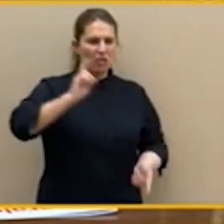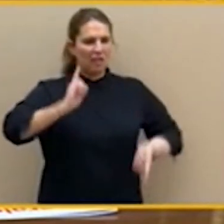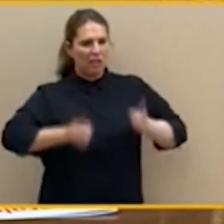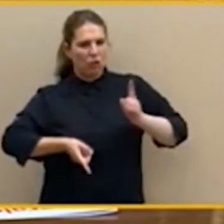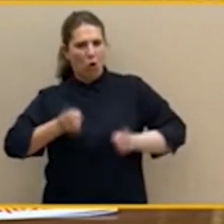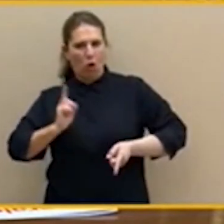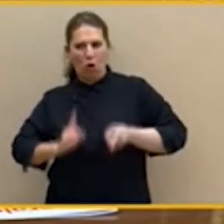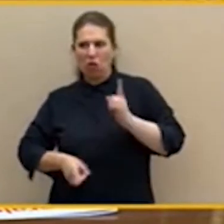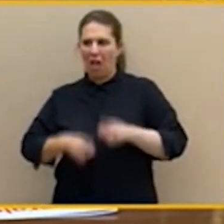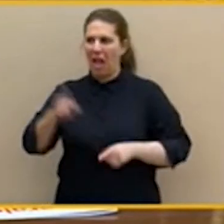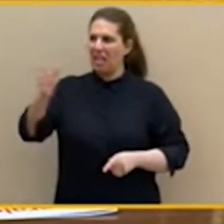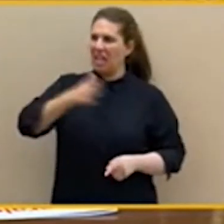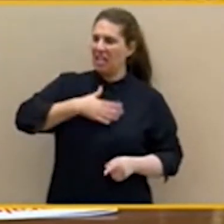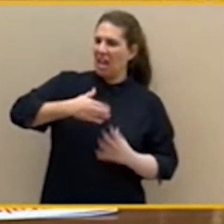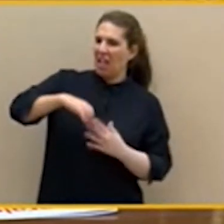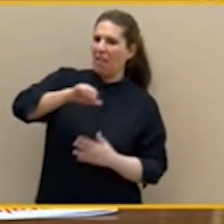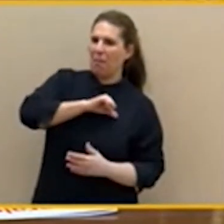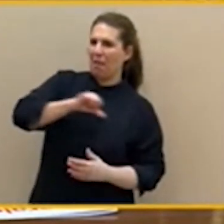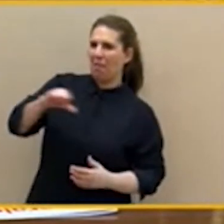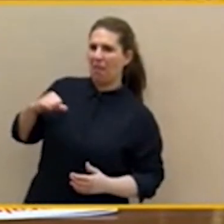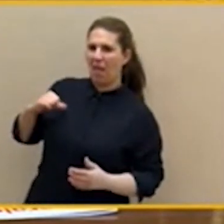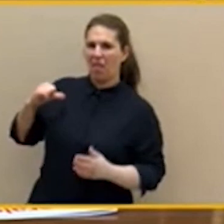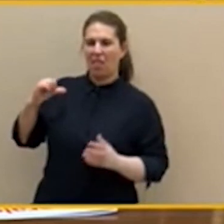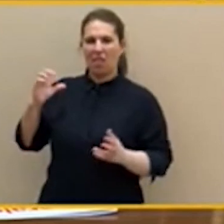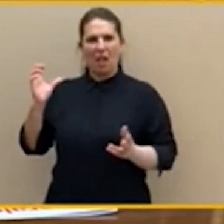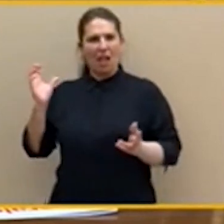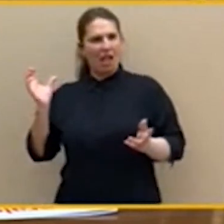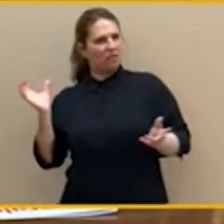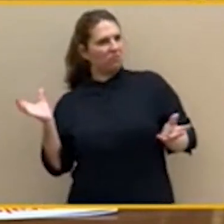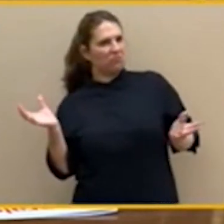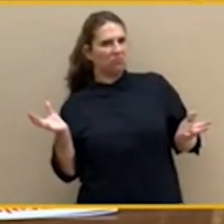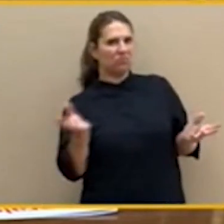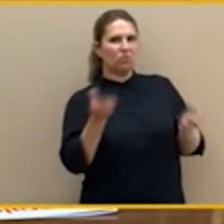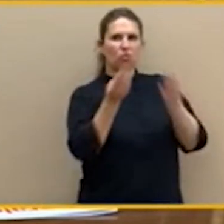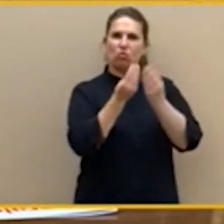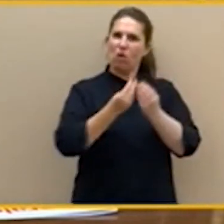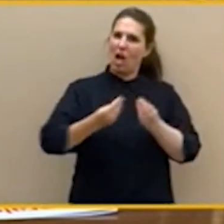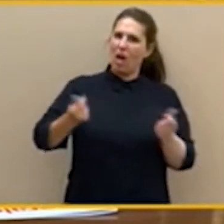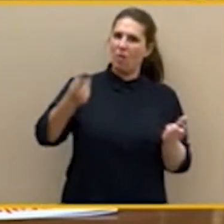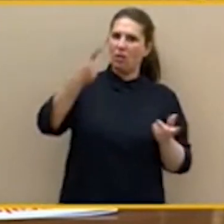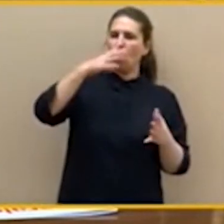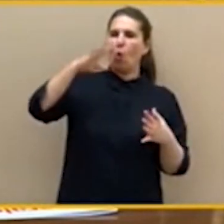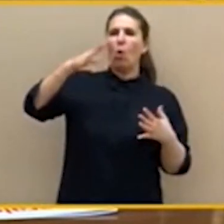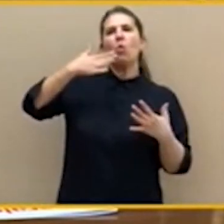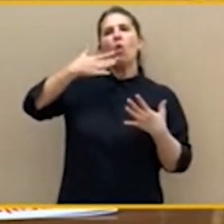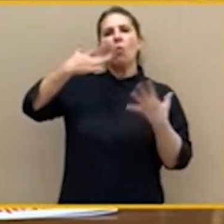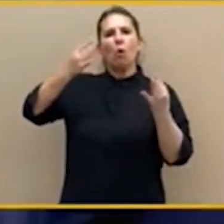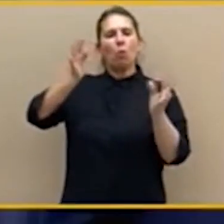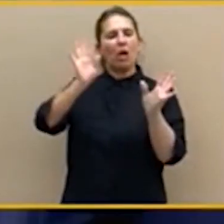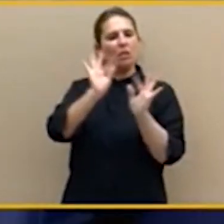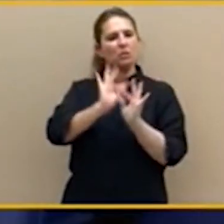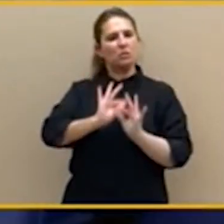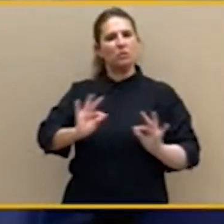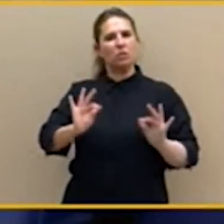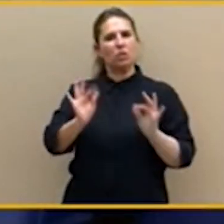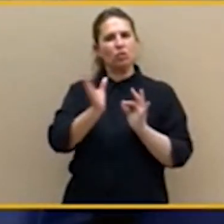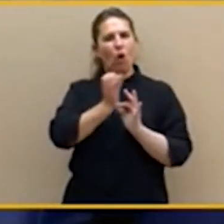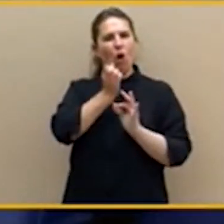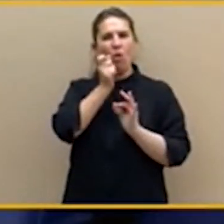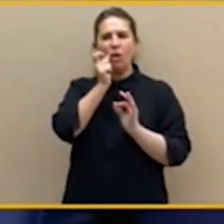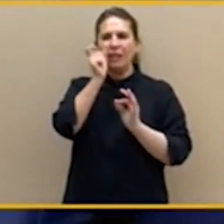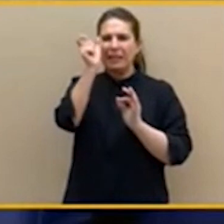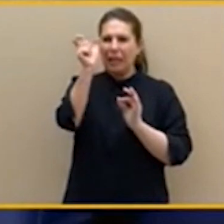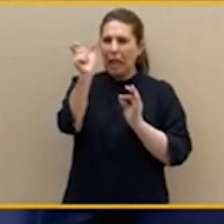vamos, ¿cómo ha hilado usted fino? No se le ha escapado ni un término así un poquito subido de tono. Le habrá molestado nuestra